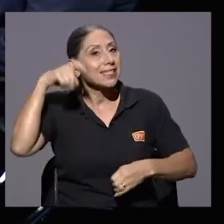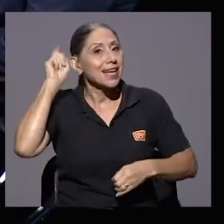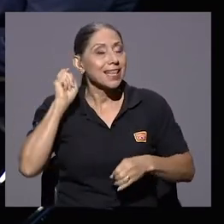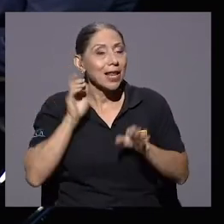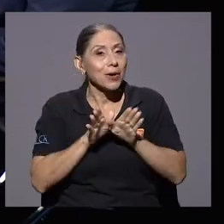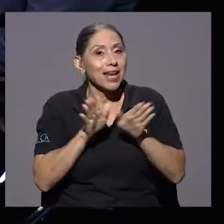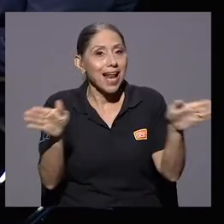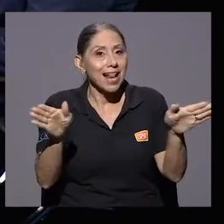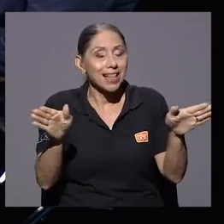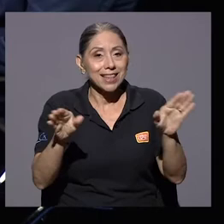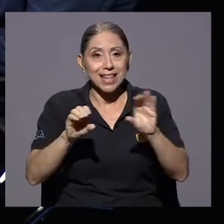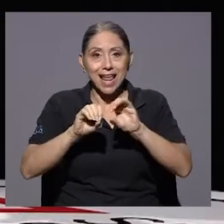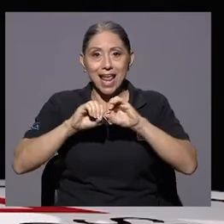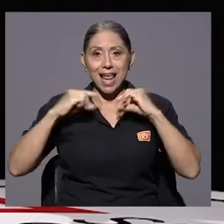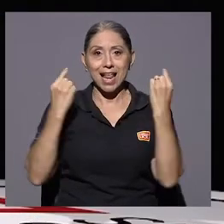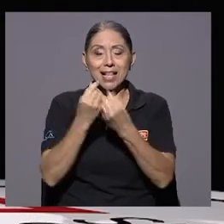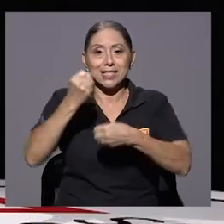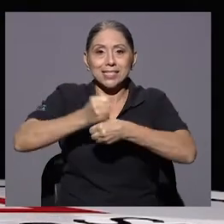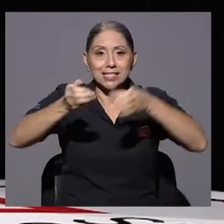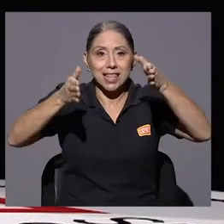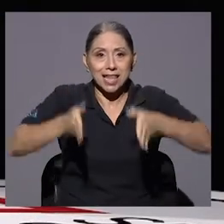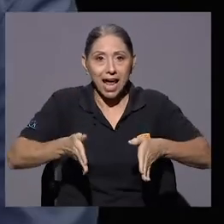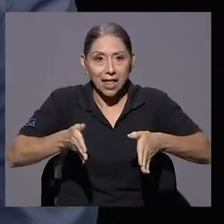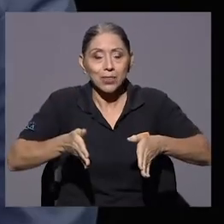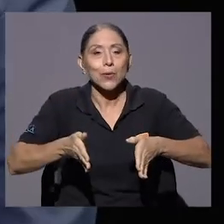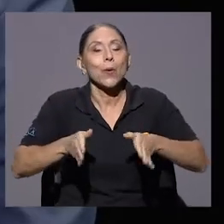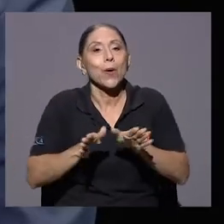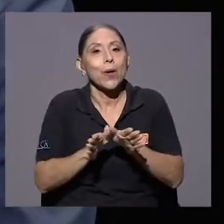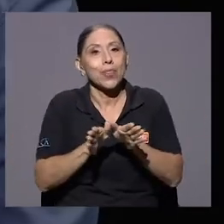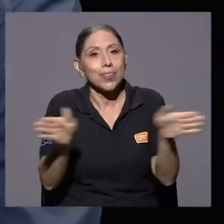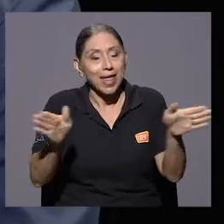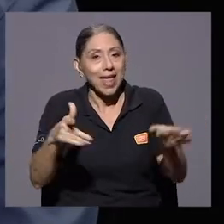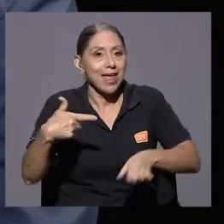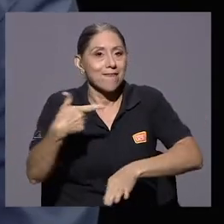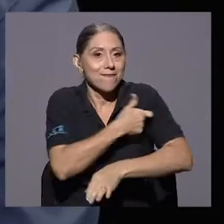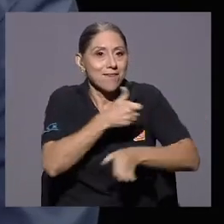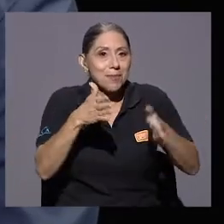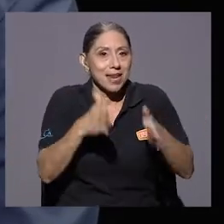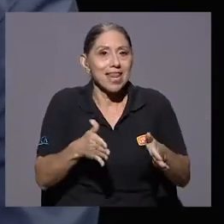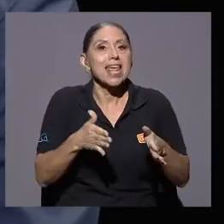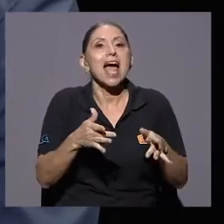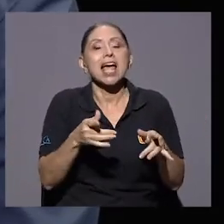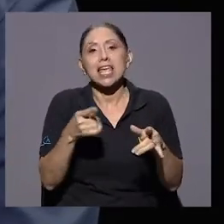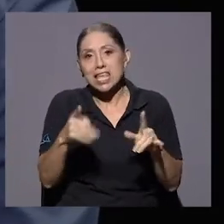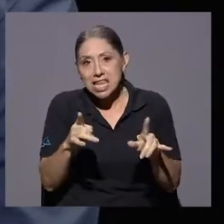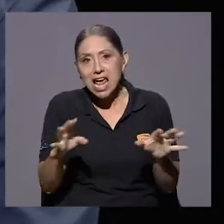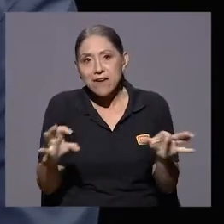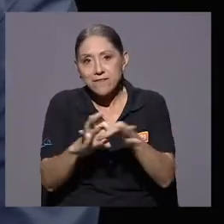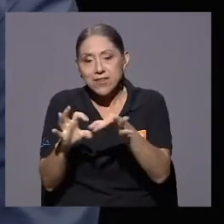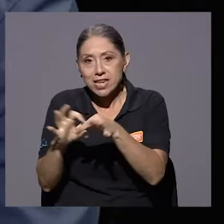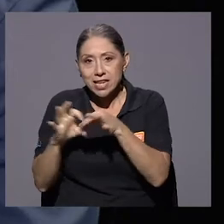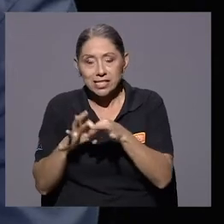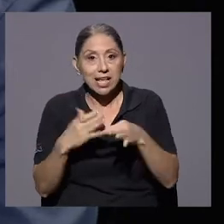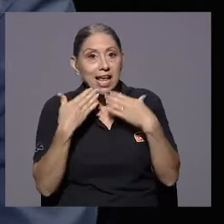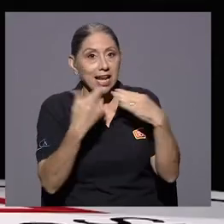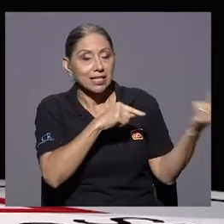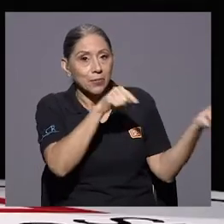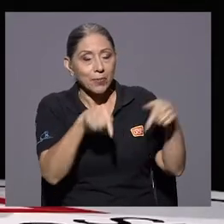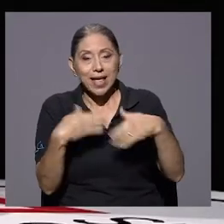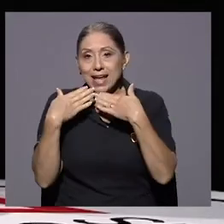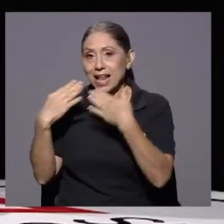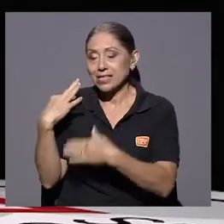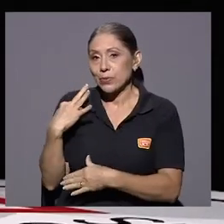de Enfermería y Afines. Hola don Lenin, ¿cómo está? Don Pablo, un placer estar por acá. Muchísimas gracias por la invitación a este prestigioso programa.